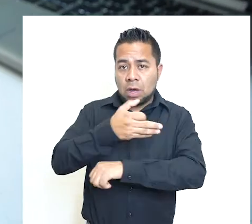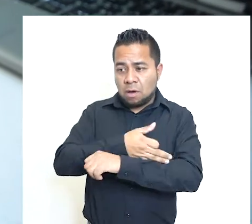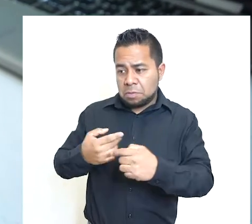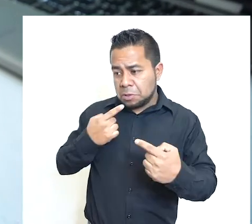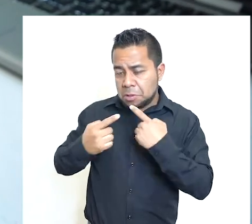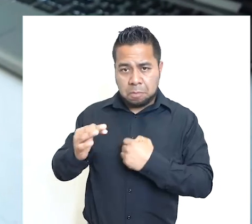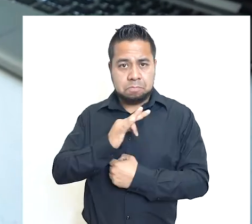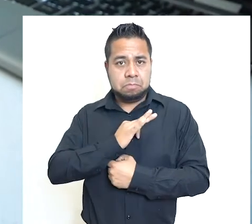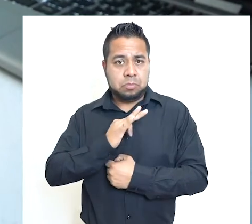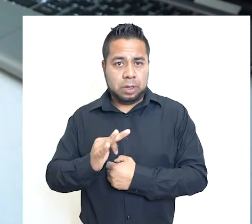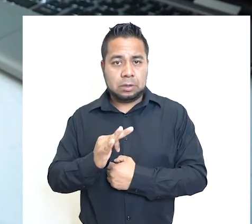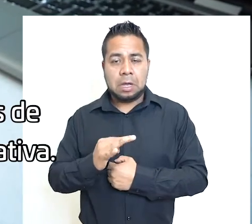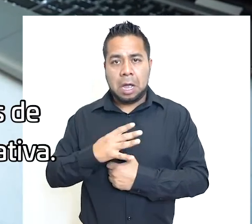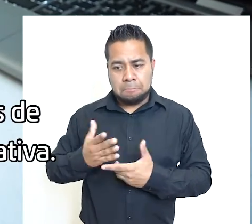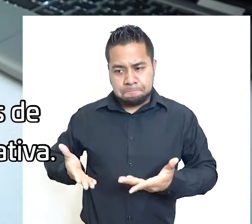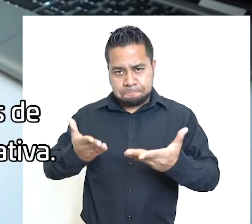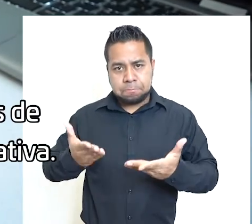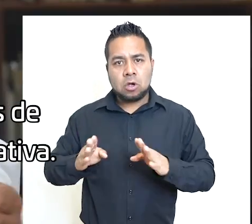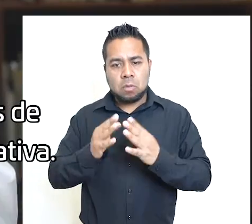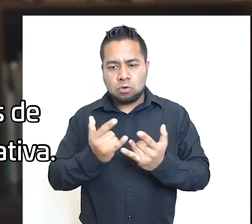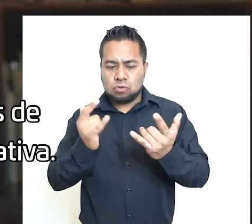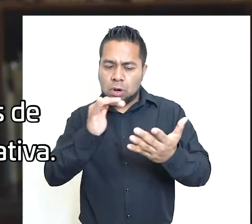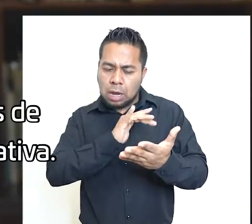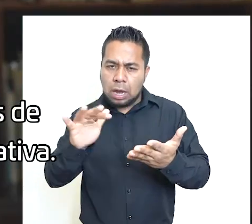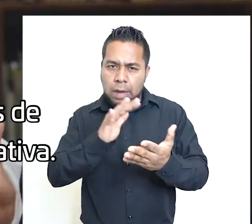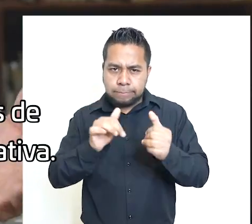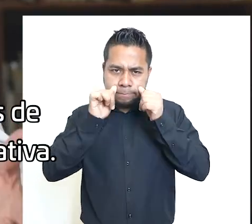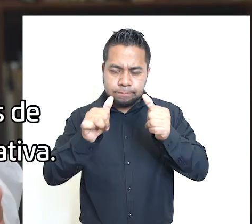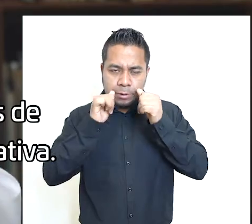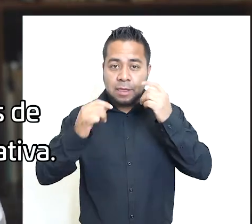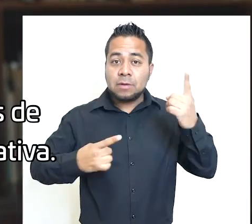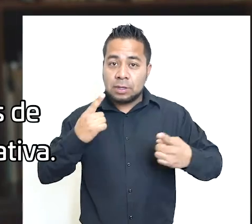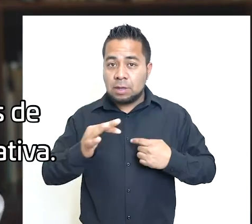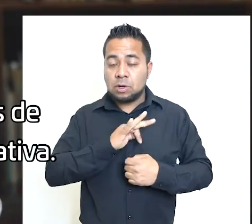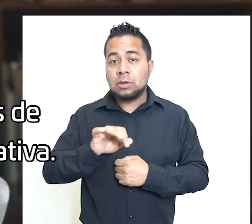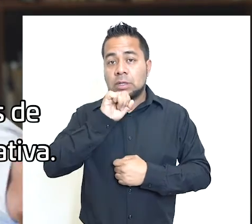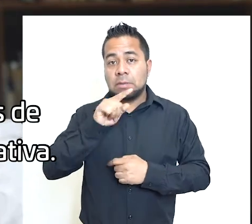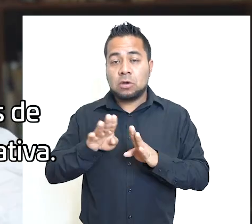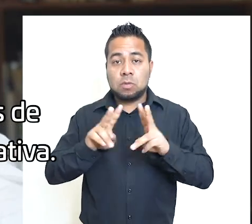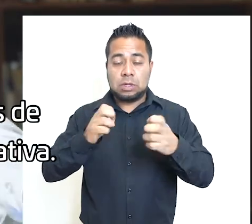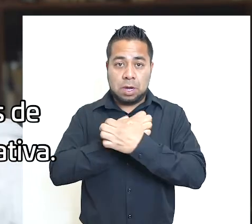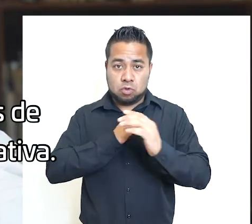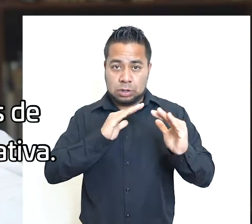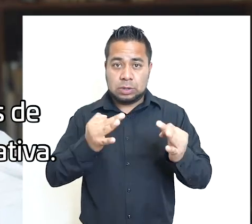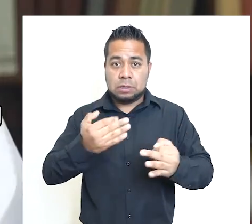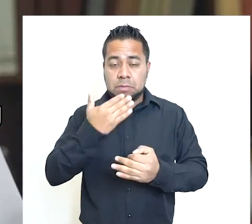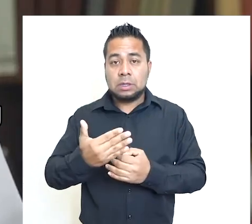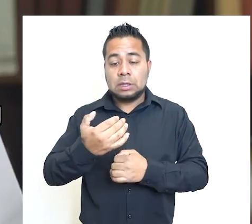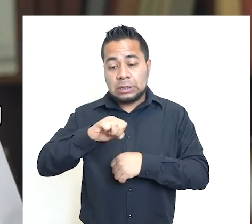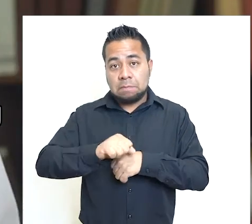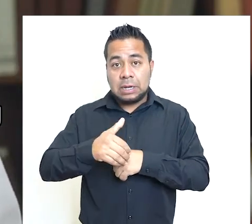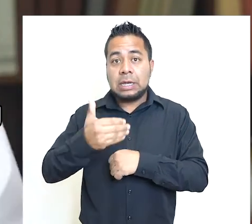actividad escolar y en la convivencia familiar. Fomentemos la escucha y lectura de historias de manera divertida, pero al mismo tiempo educativa.